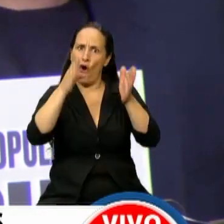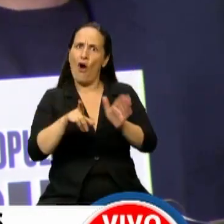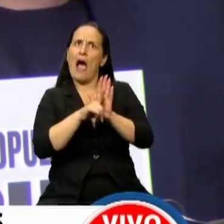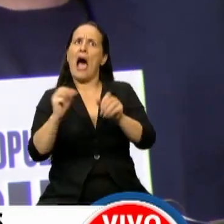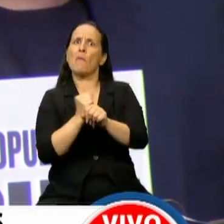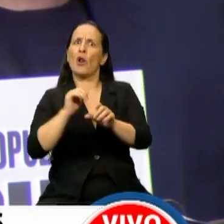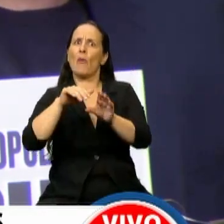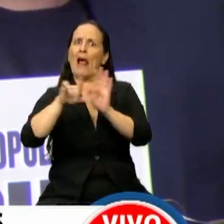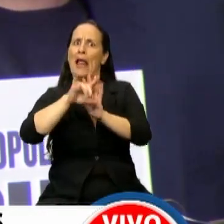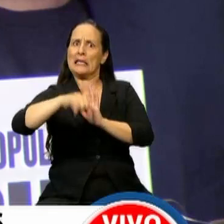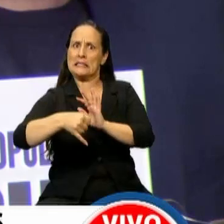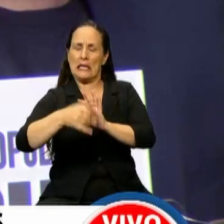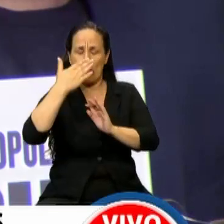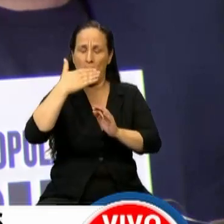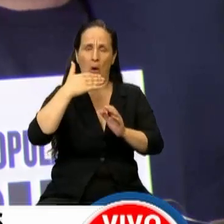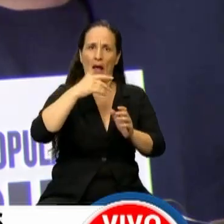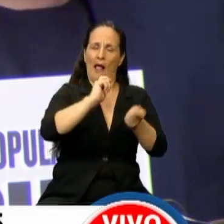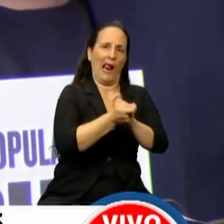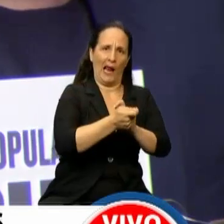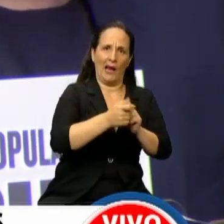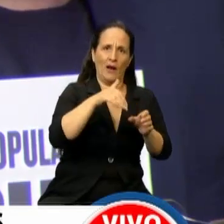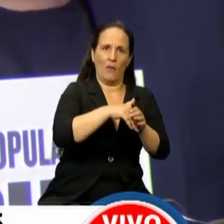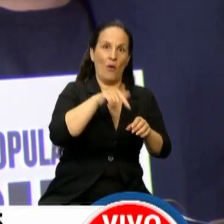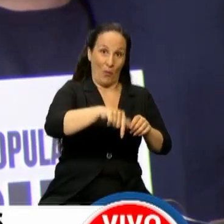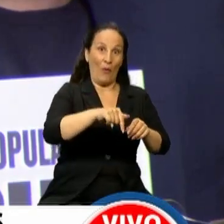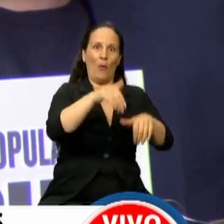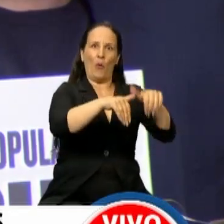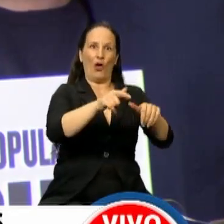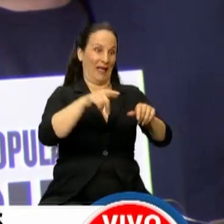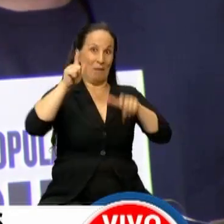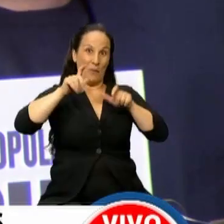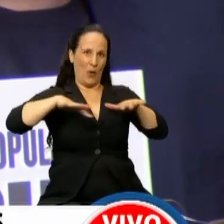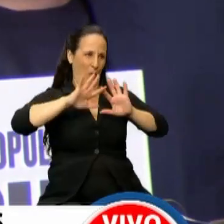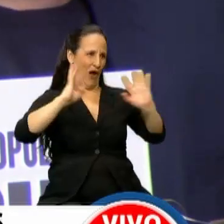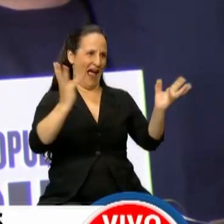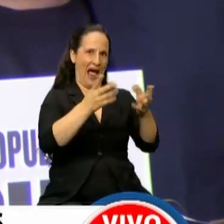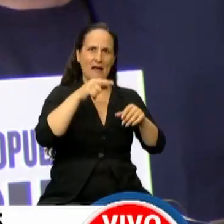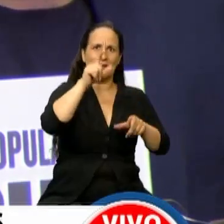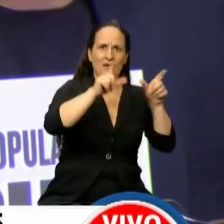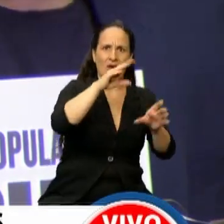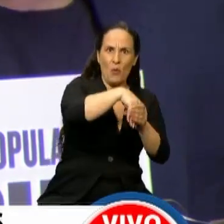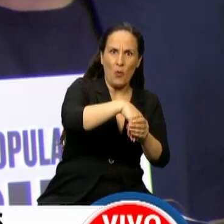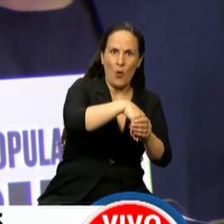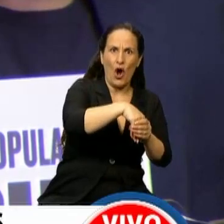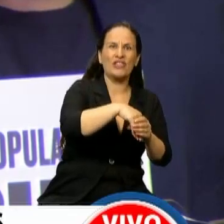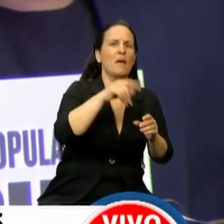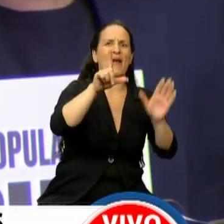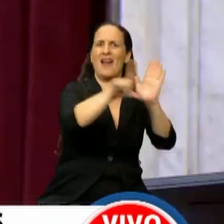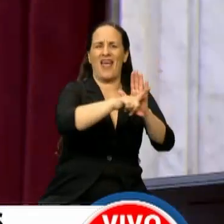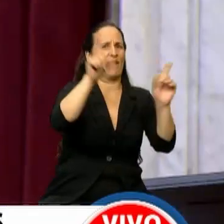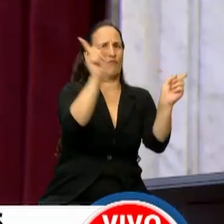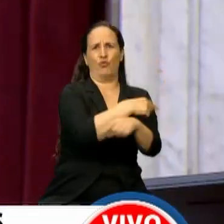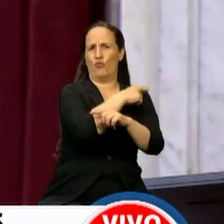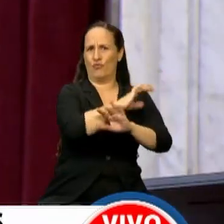que votar hoy, rodeada por el pueblo movilizado, la anulación de la ley